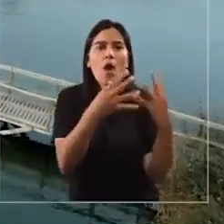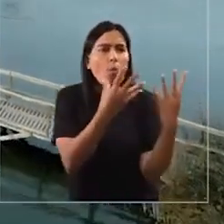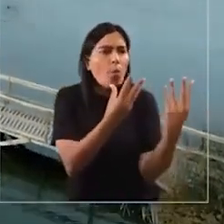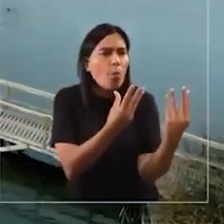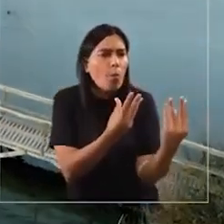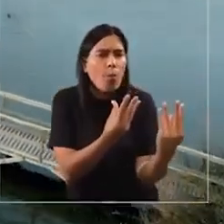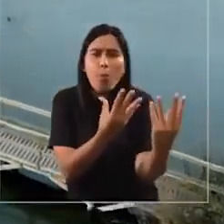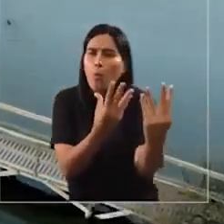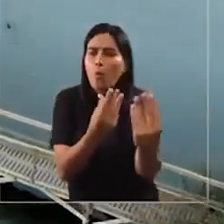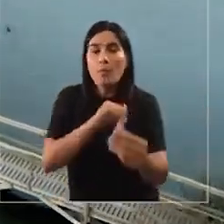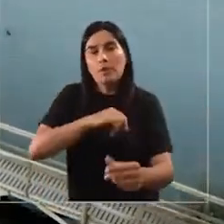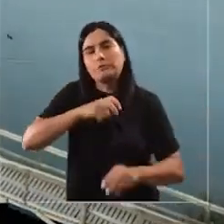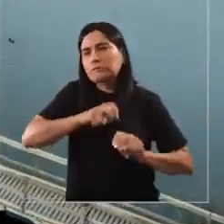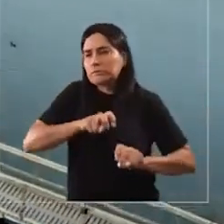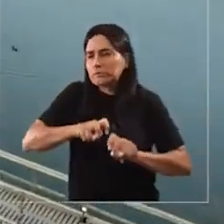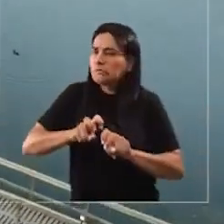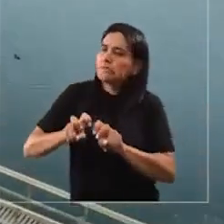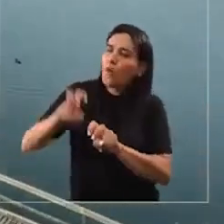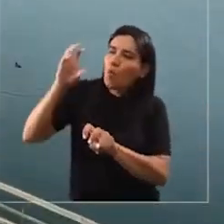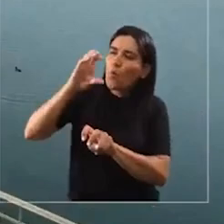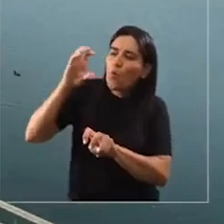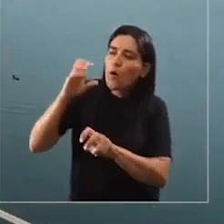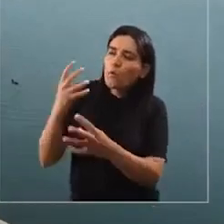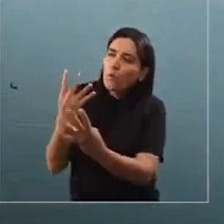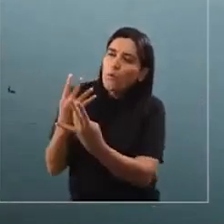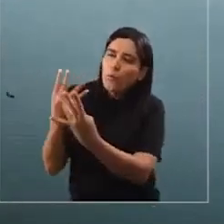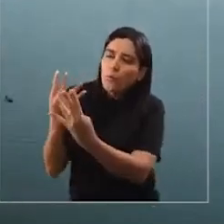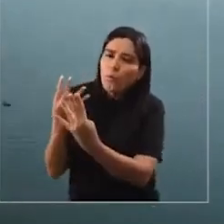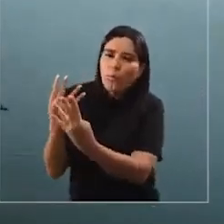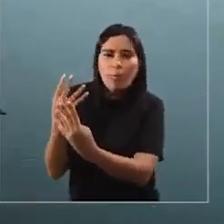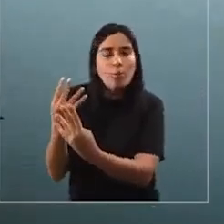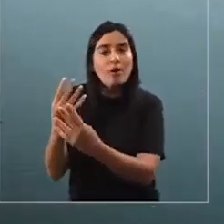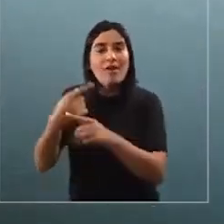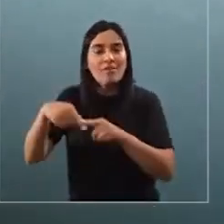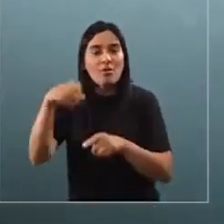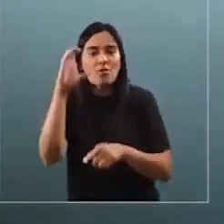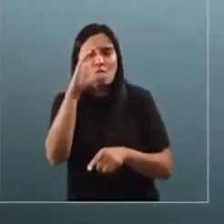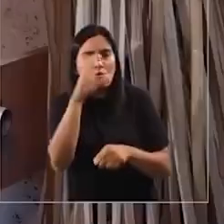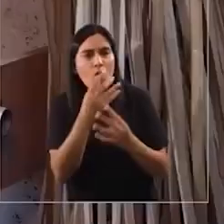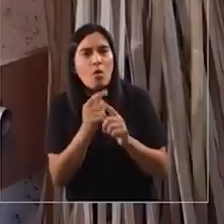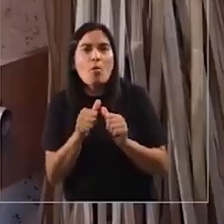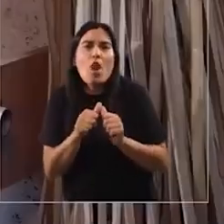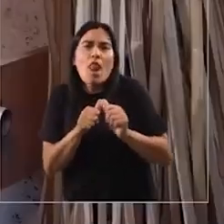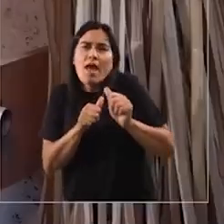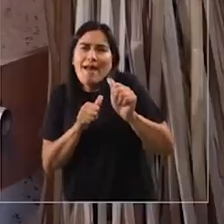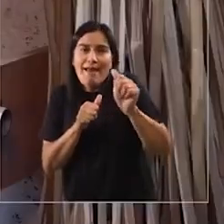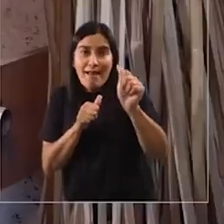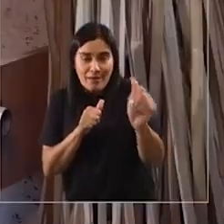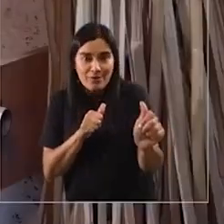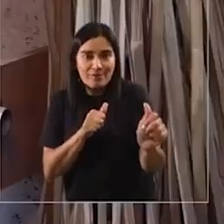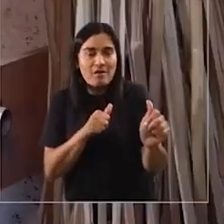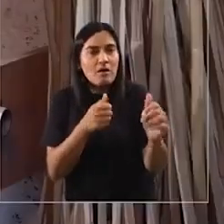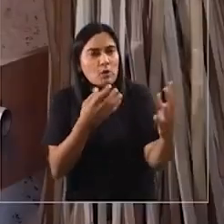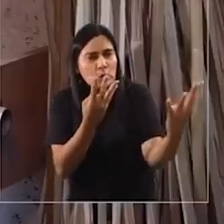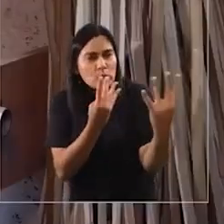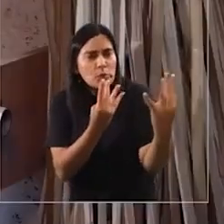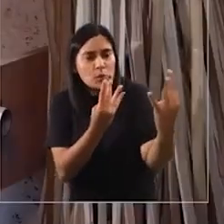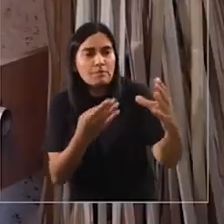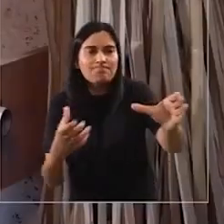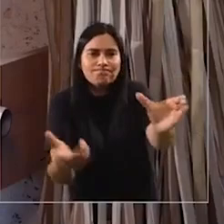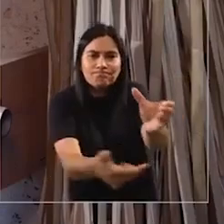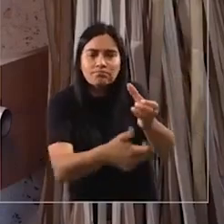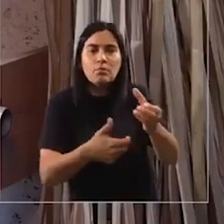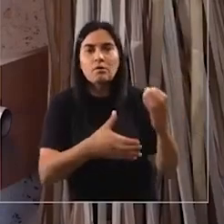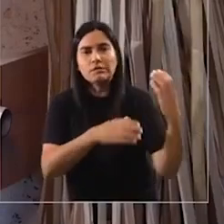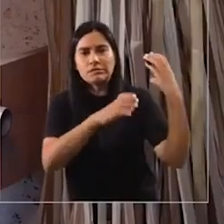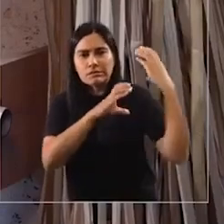tuvimos que ir a buscar a otro lugar a la Totora. Empezamos a tener que alejarnos de acá, para poder extraerla, porque ya empezaron